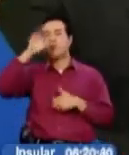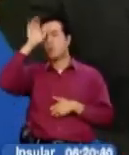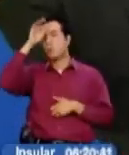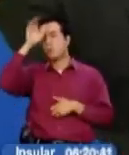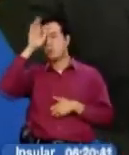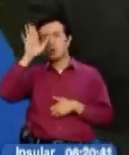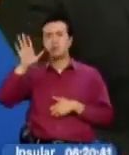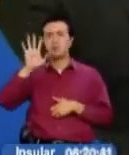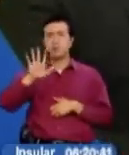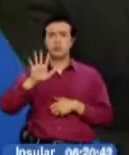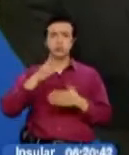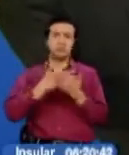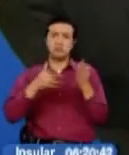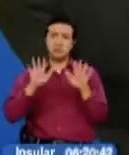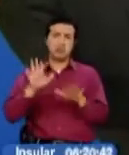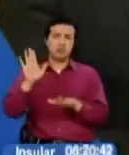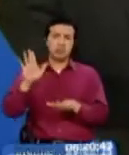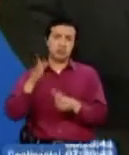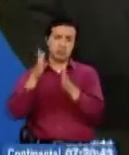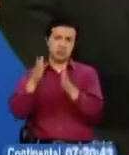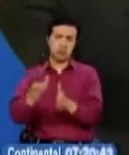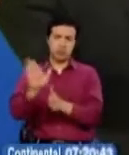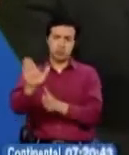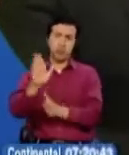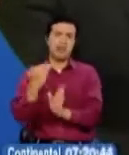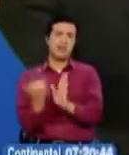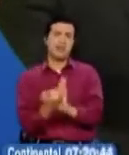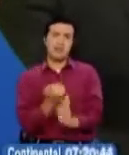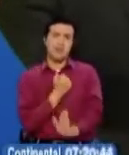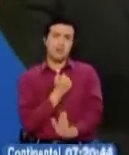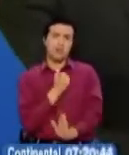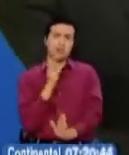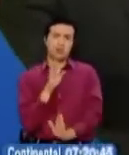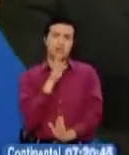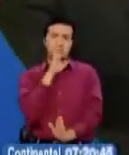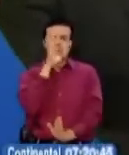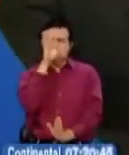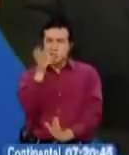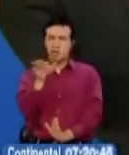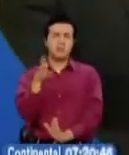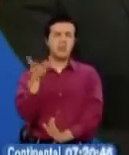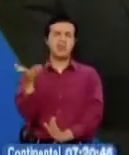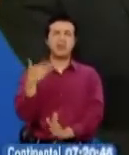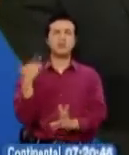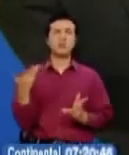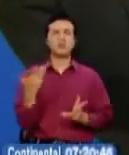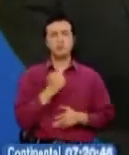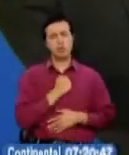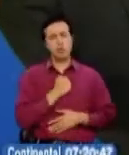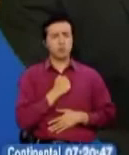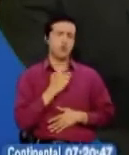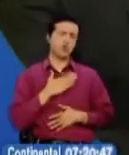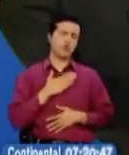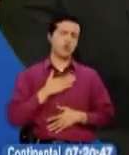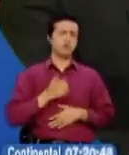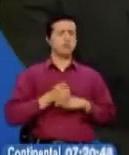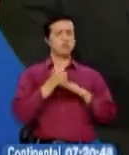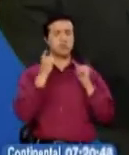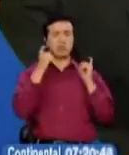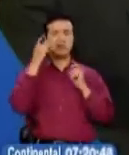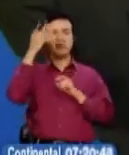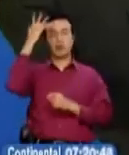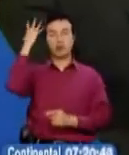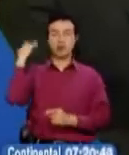Los británicos son británicos, están en su esencia, están en sus genes. Siempre han sido protagonistas de su propia historia. Recordemos la época